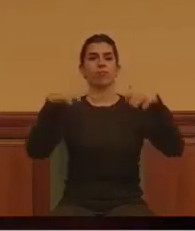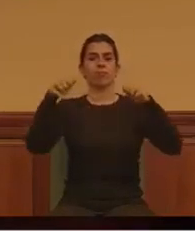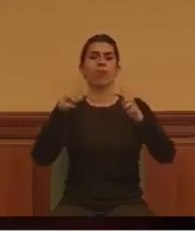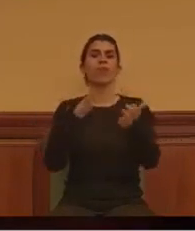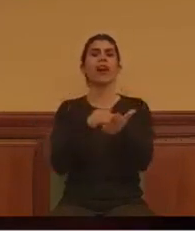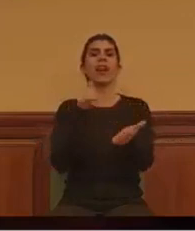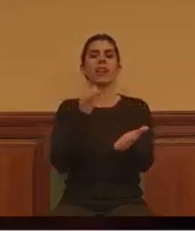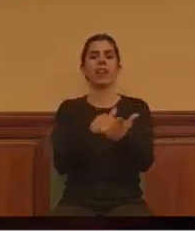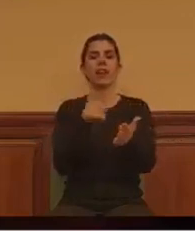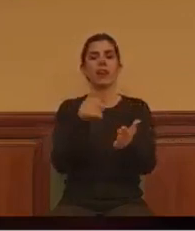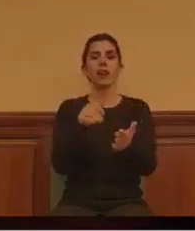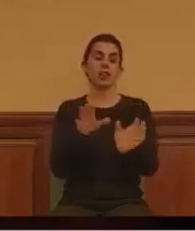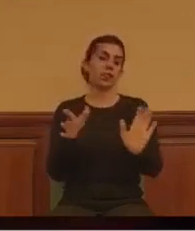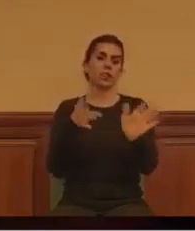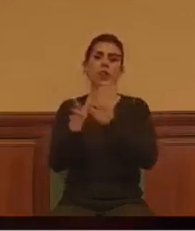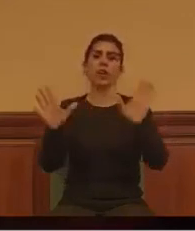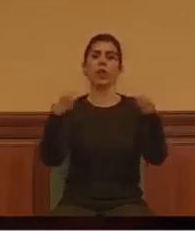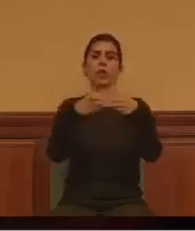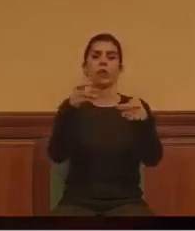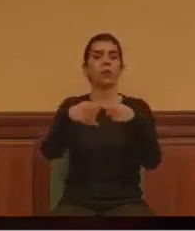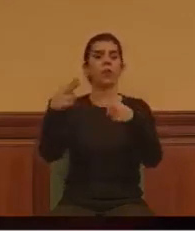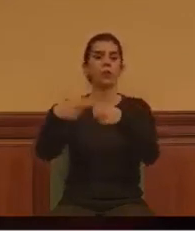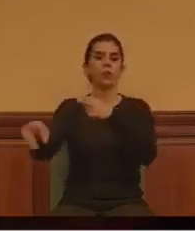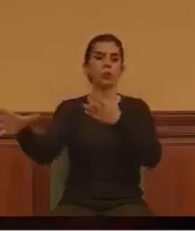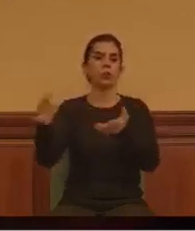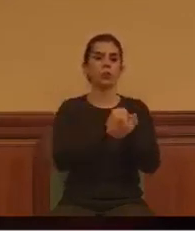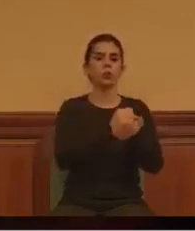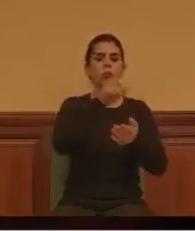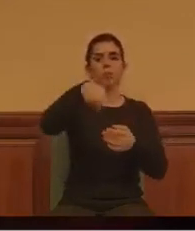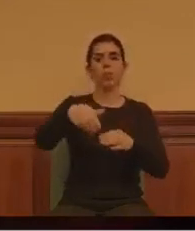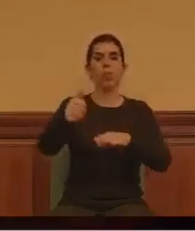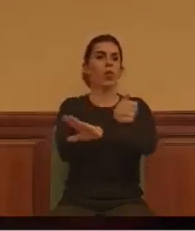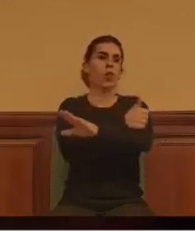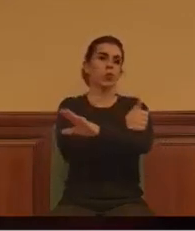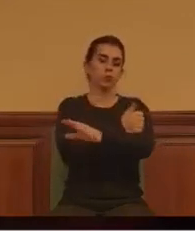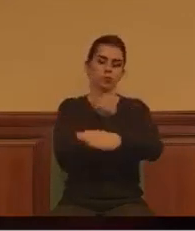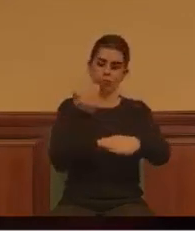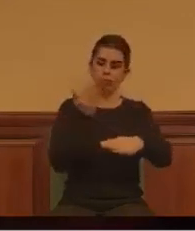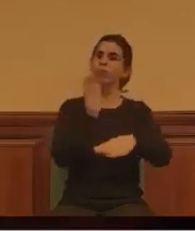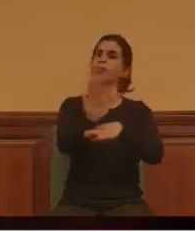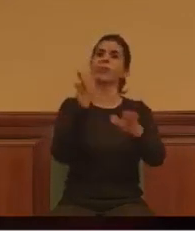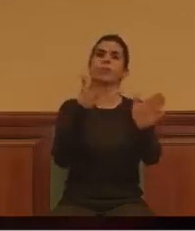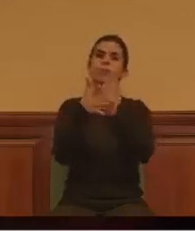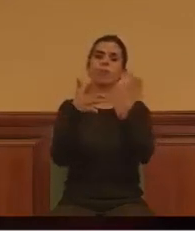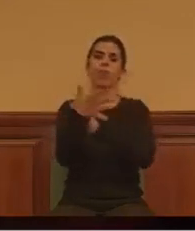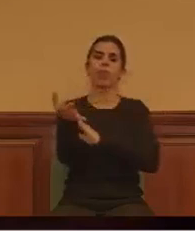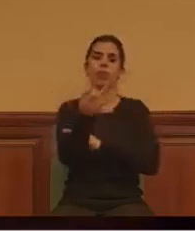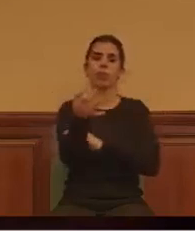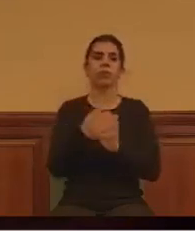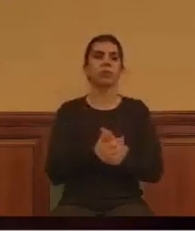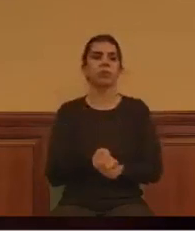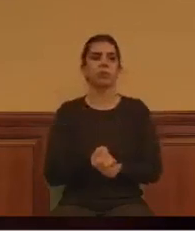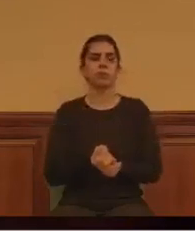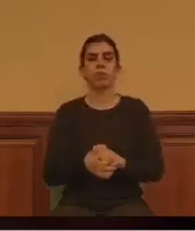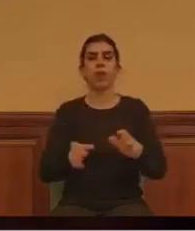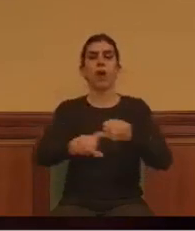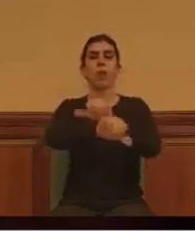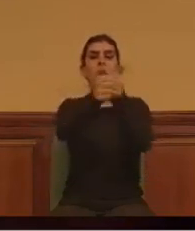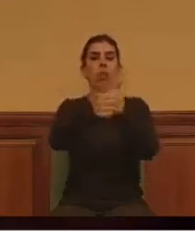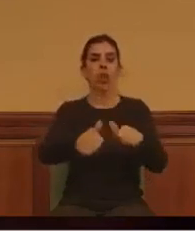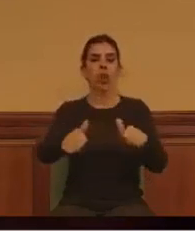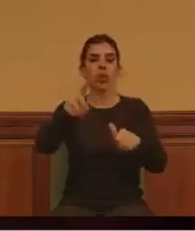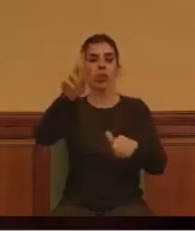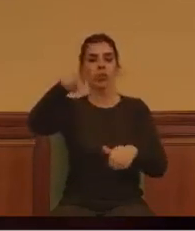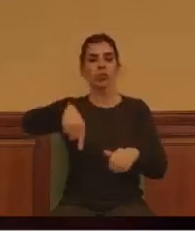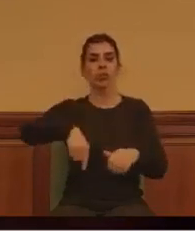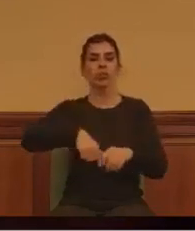todos los partidos políticos y ante la propia ciudadanía. Ese modelo, además, se ajusta plenamente a